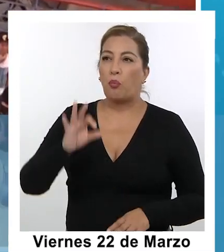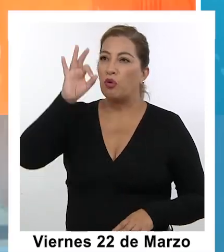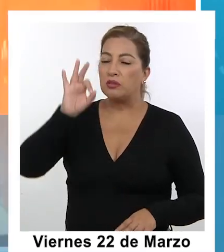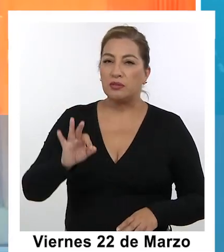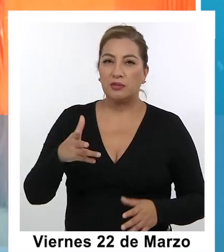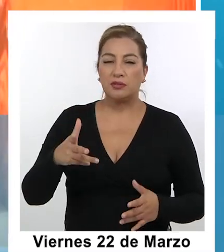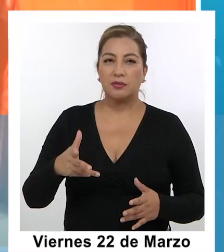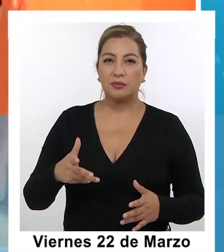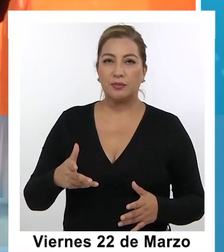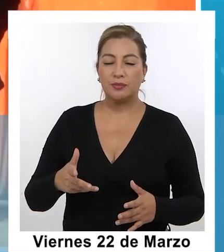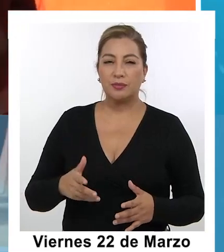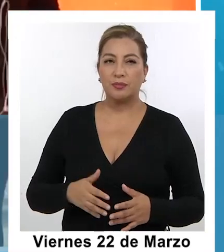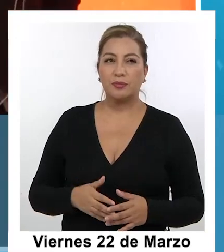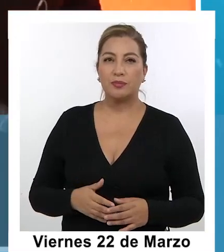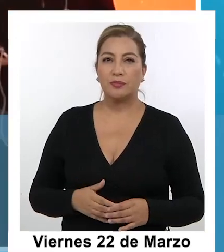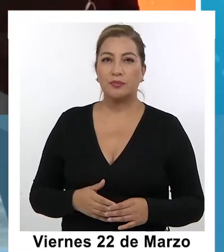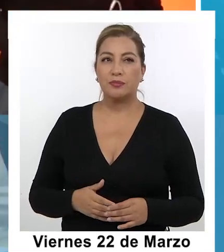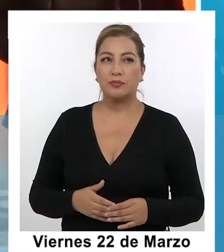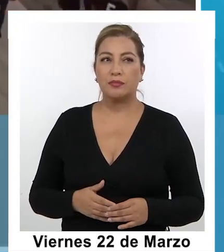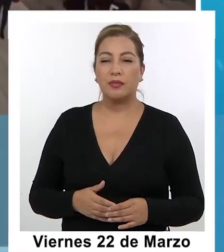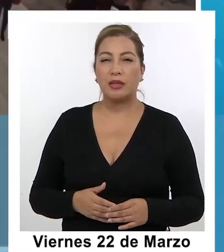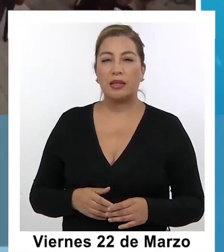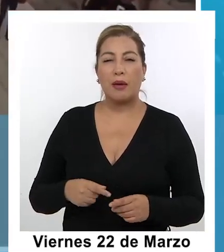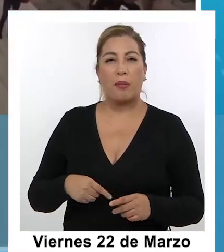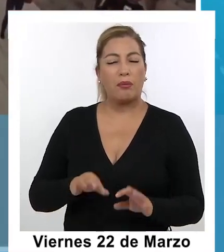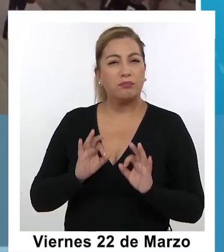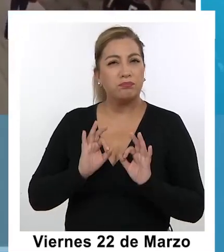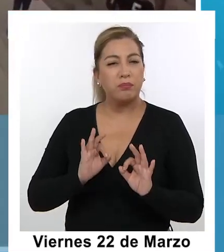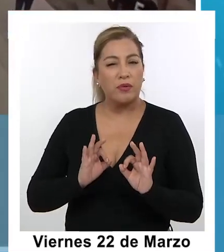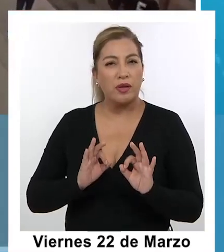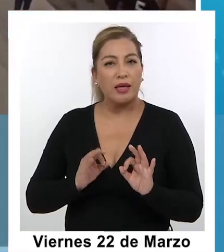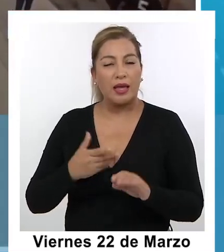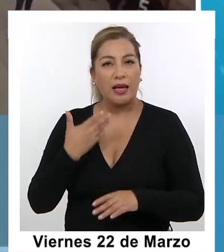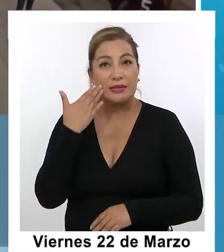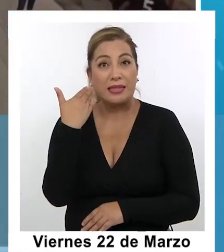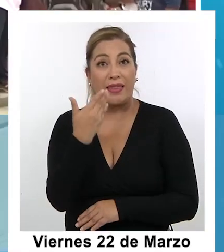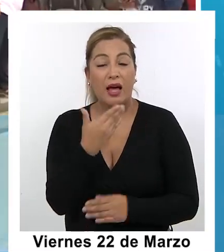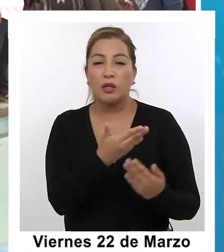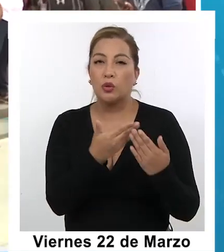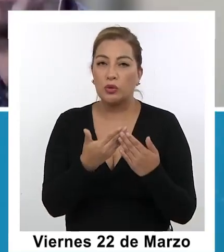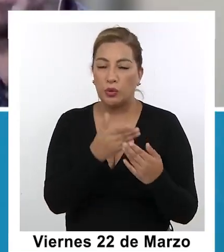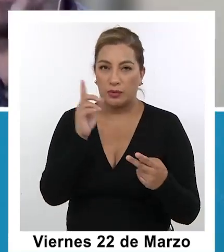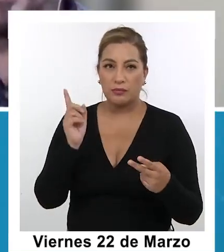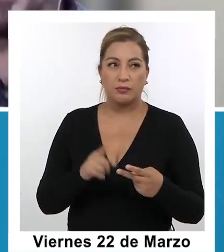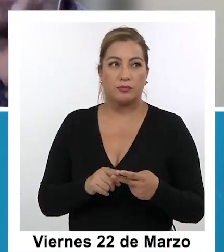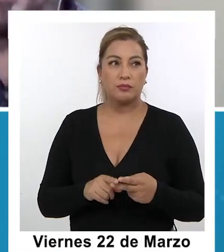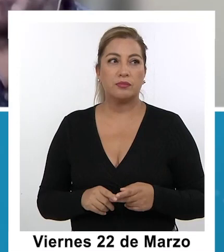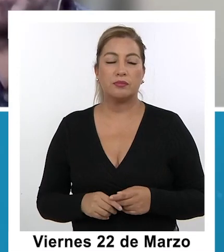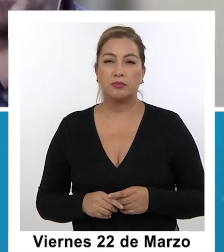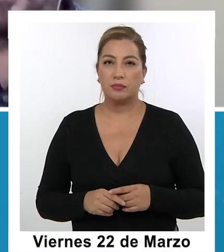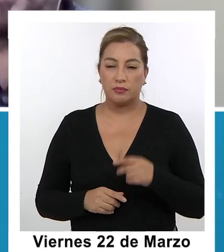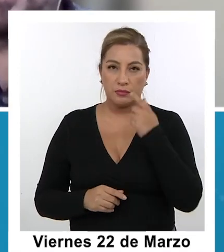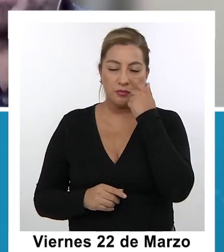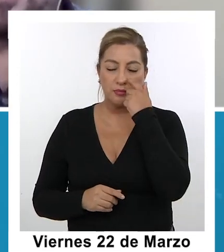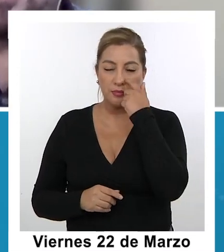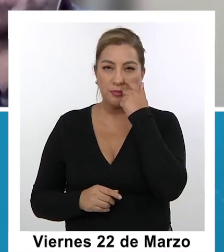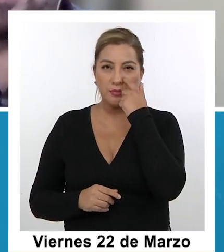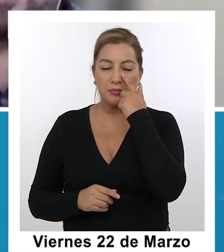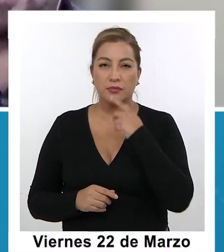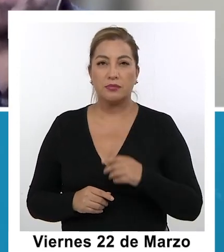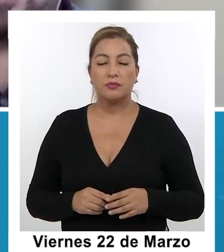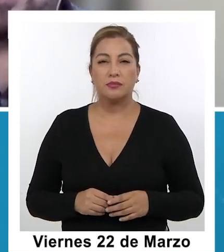cierto cierto grado de de rigurosidad y seriedad a lo que está estudiando. Ya esa primera cosa, ya dependiendo de los años de acreditación que tenga.